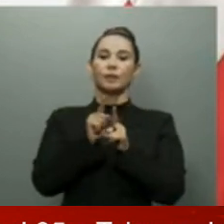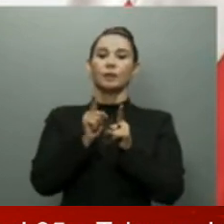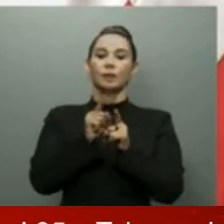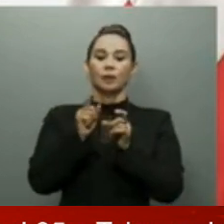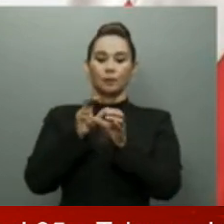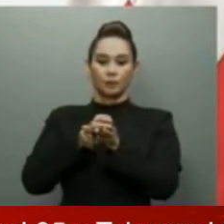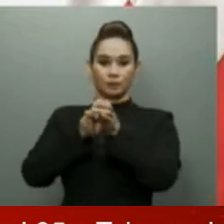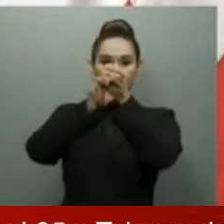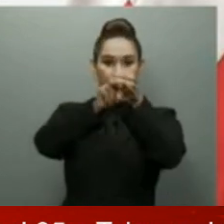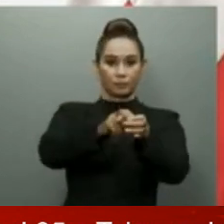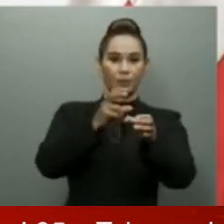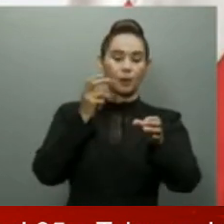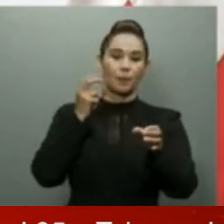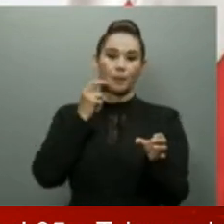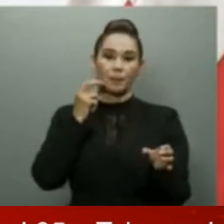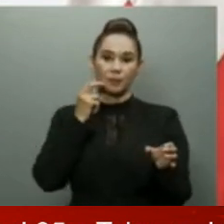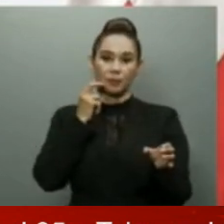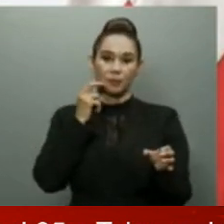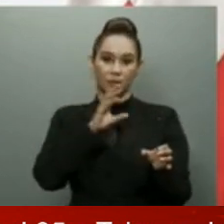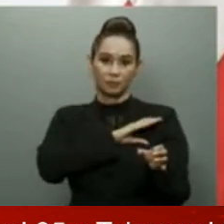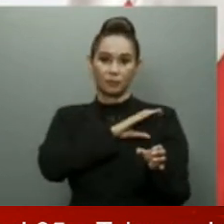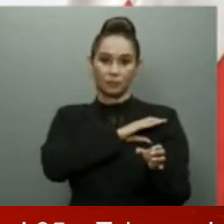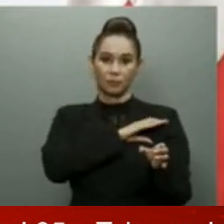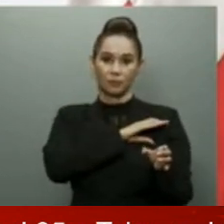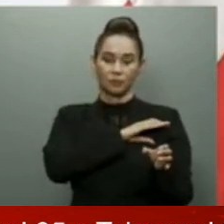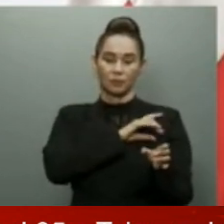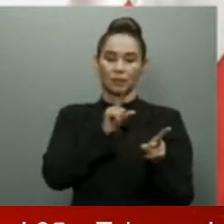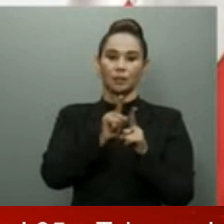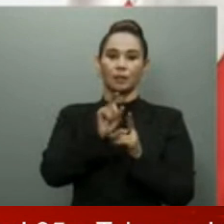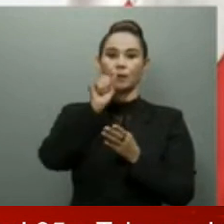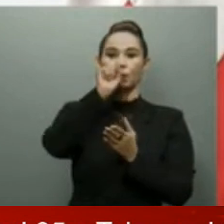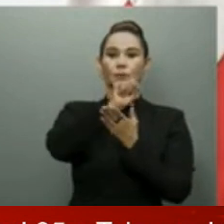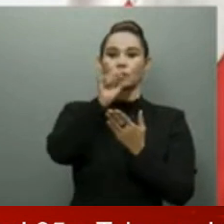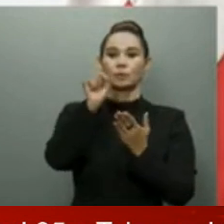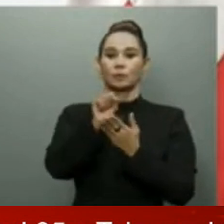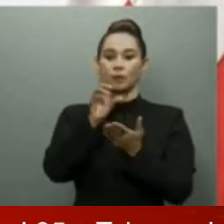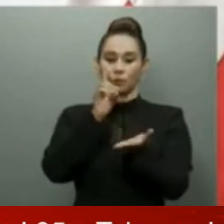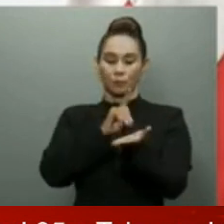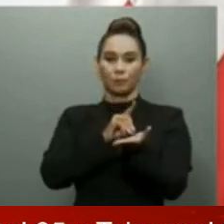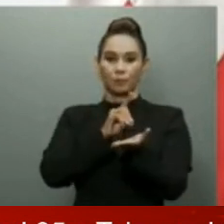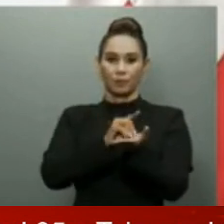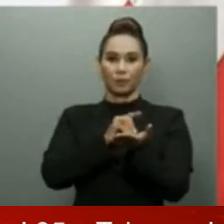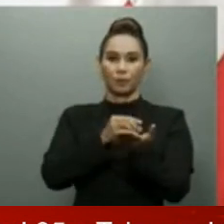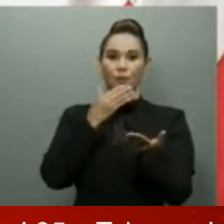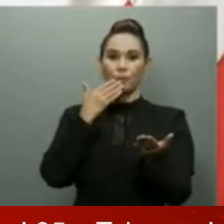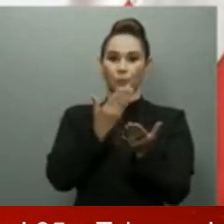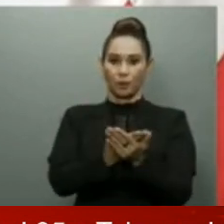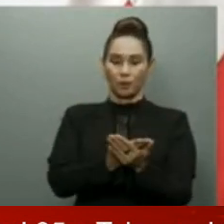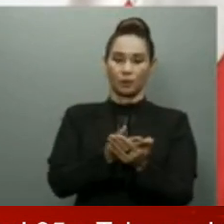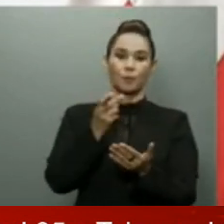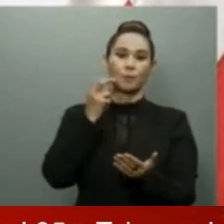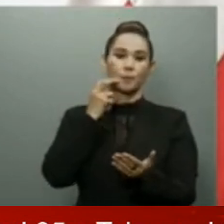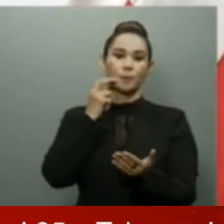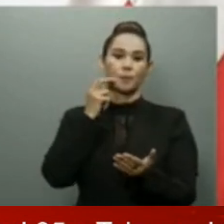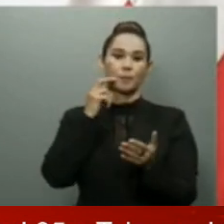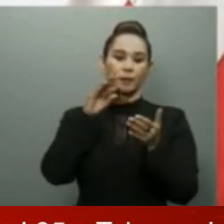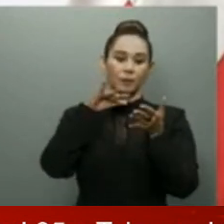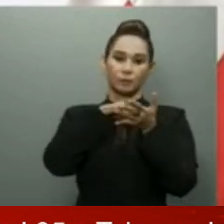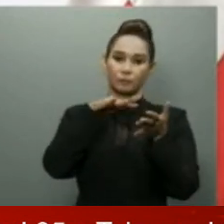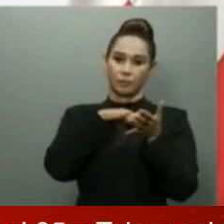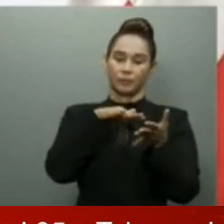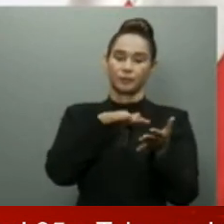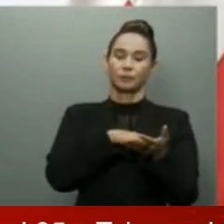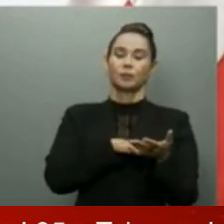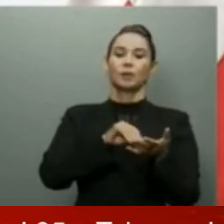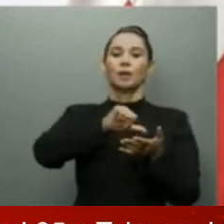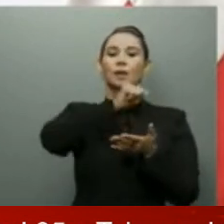a los policías, un seguro médico digno, becas para estudio, entre otras importantes mejoras en las condiciones